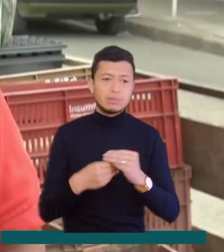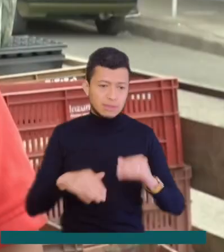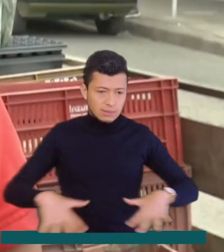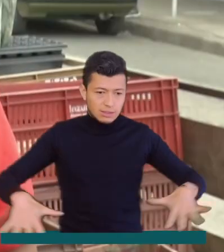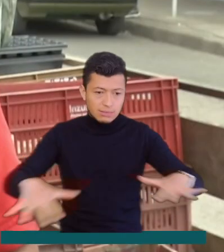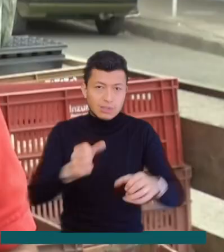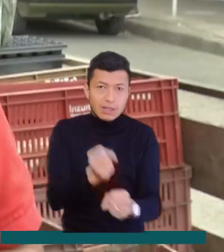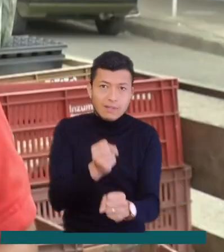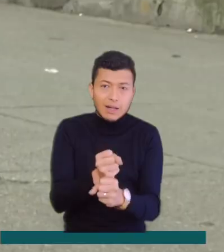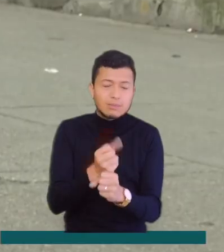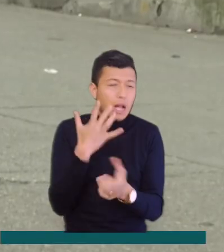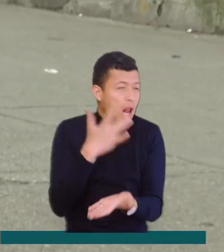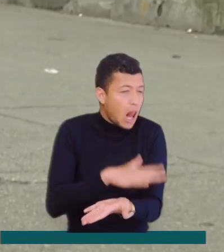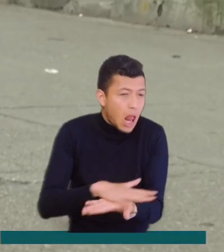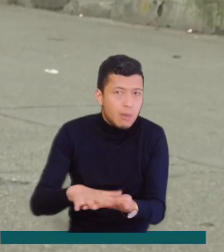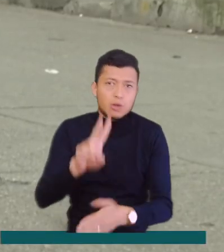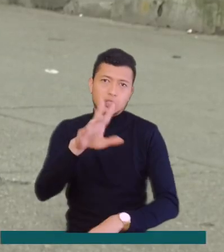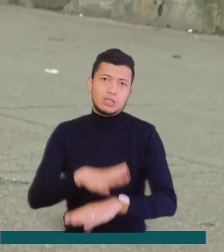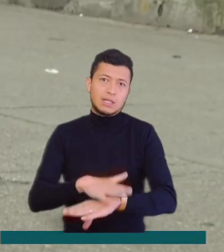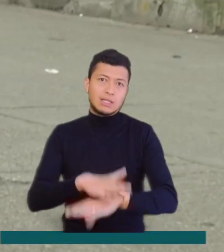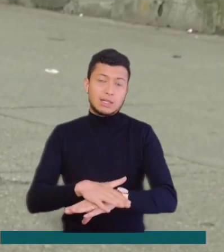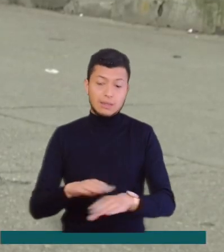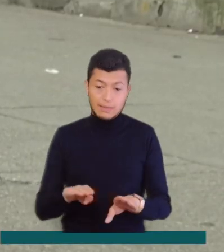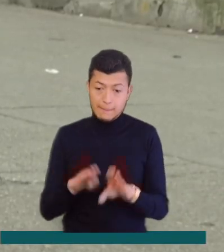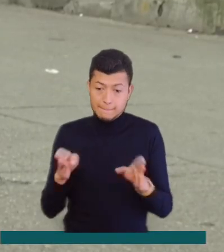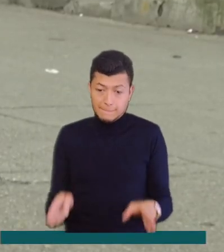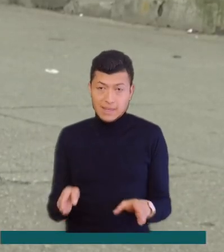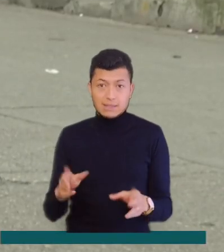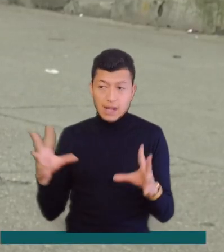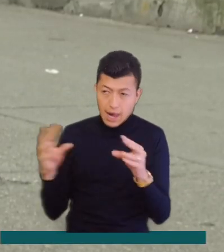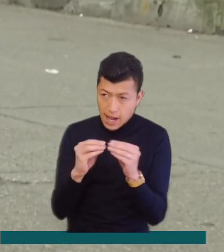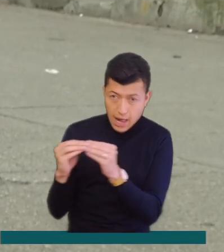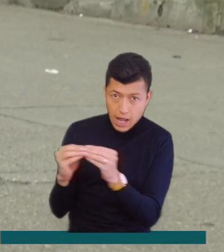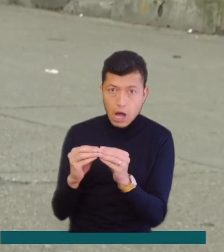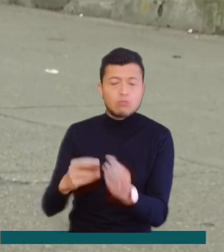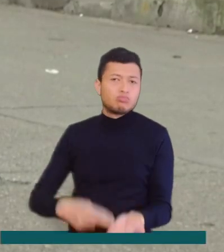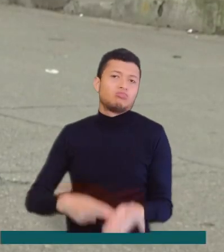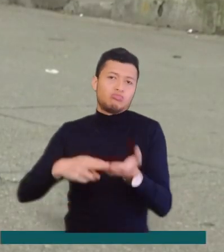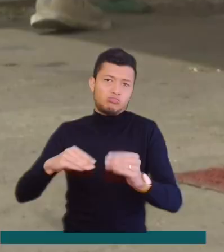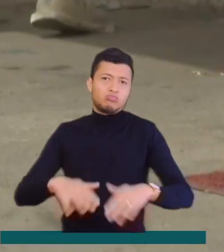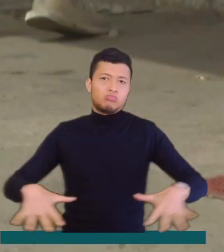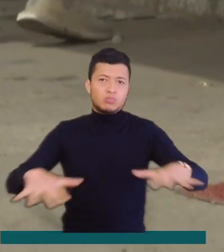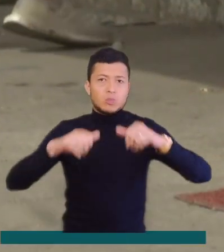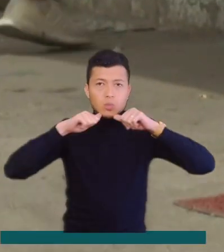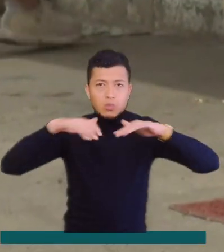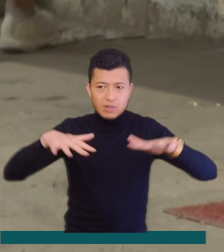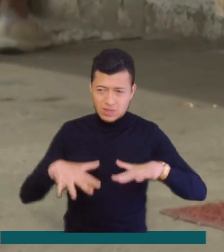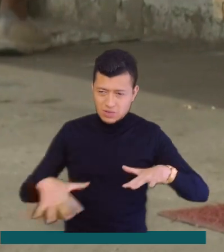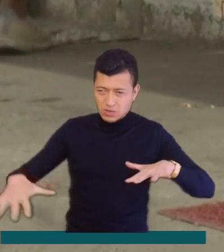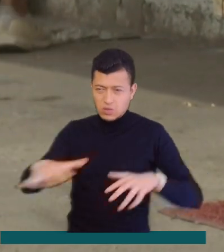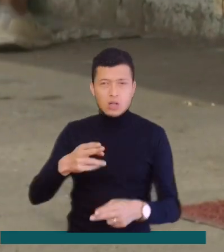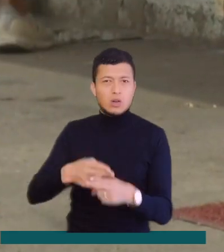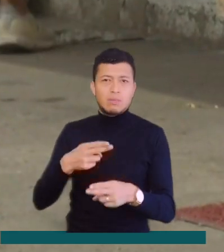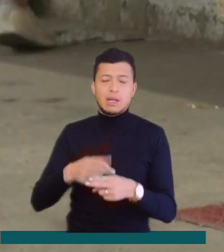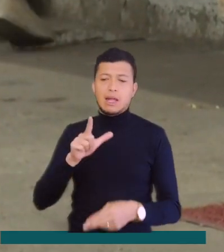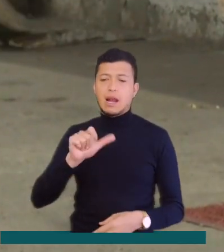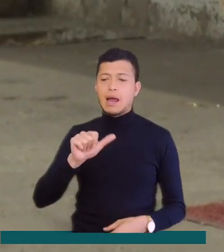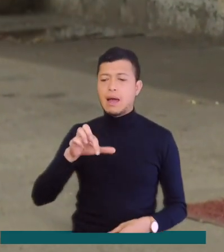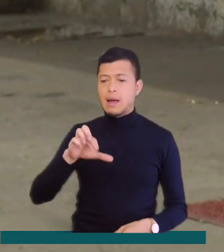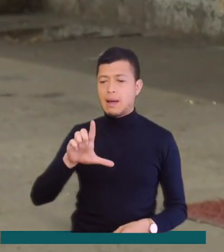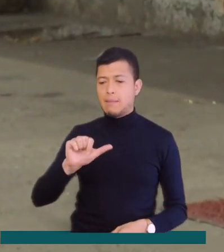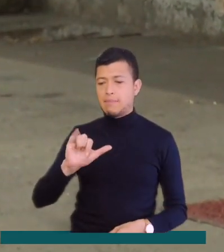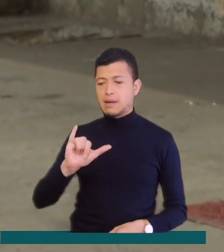totalmente limpio a las dos. Gracias a las mesas de concertación, se logró la recuperación del espacio público en la zona conocida como La